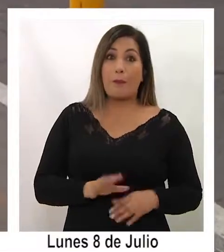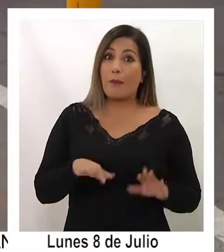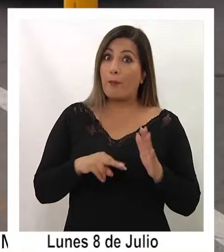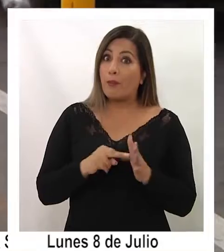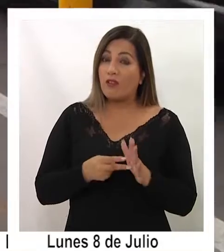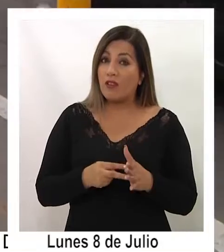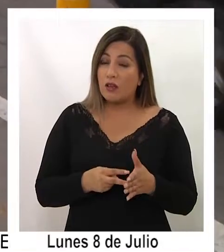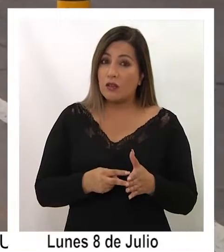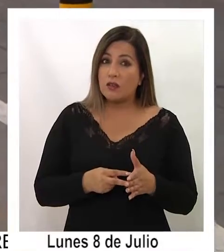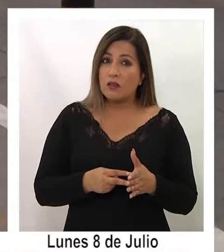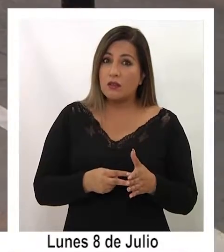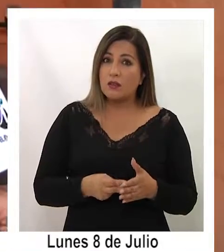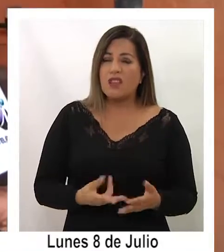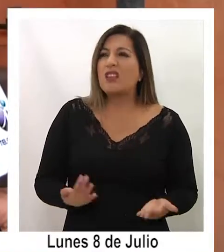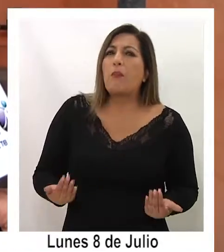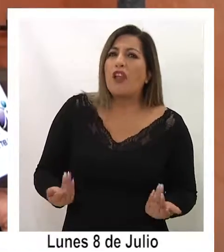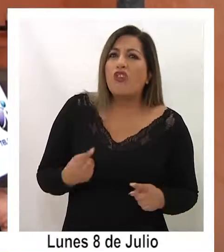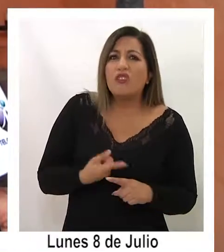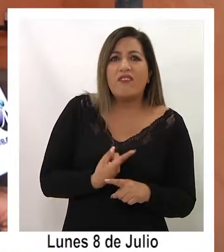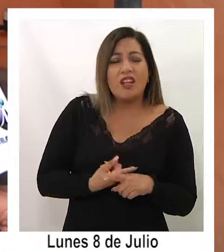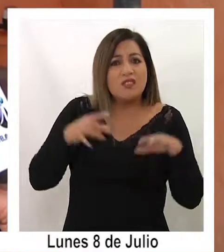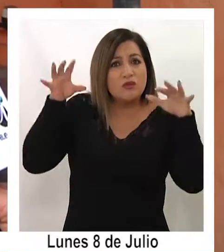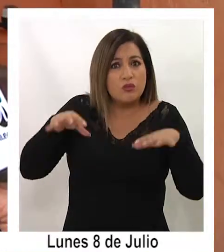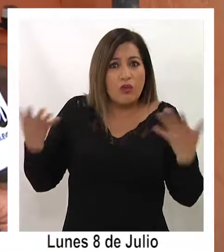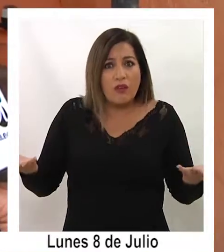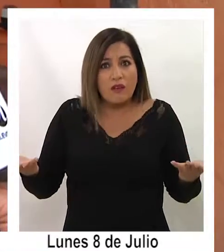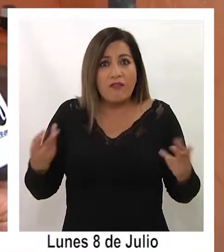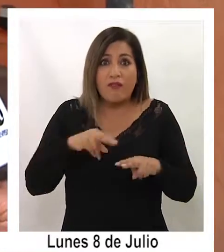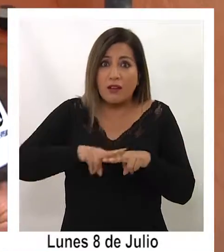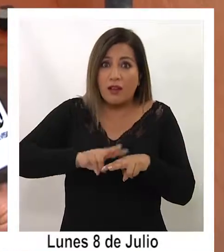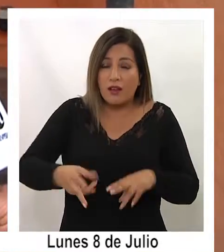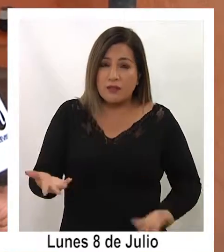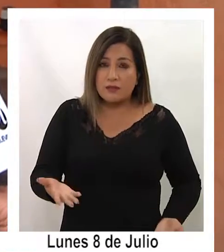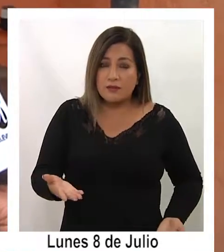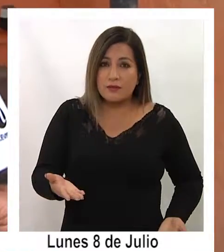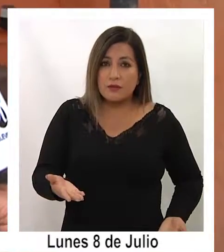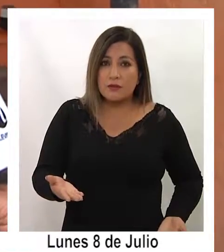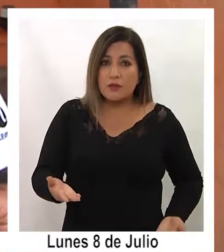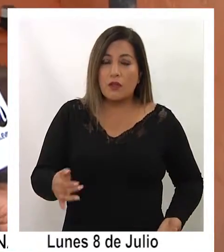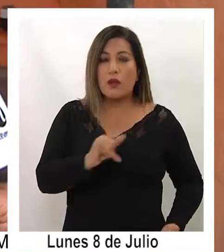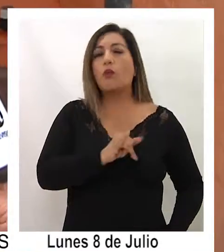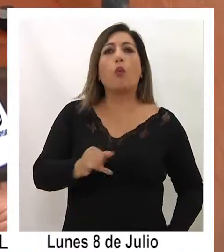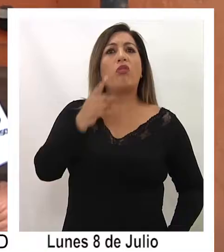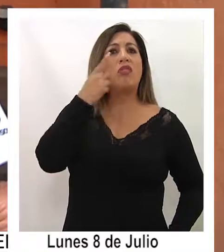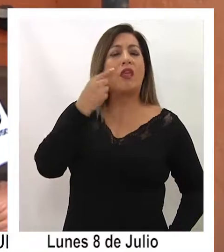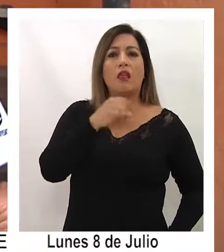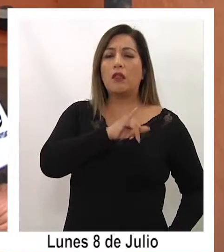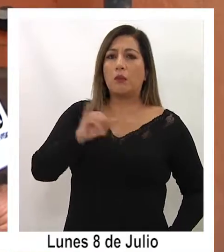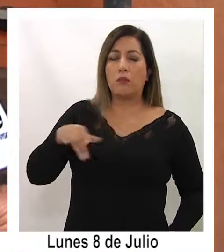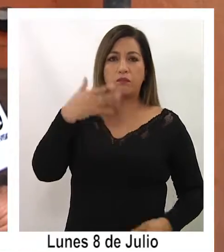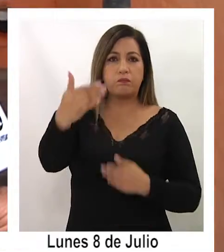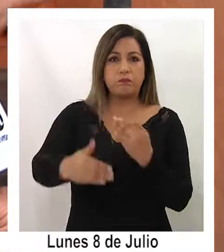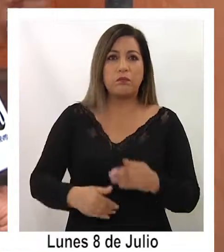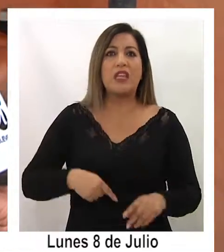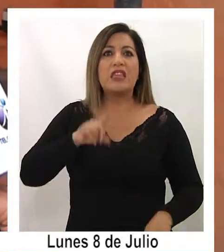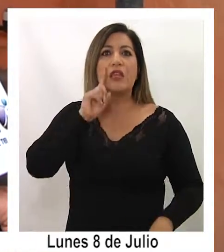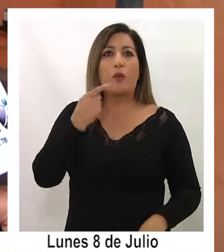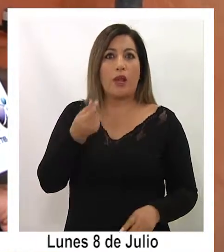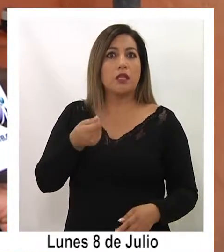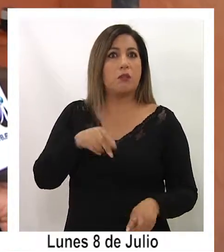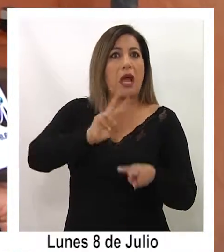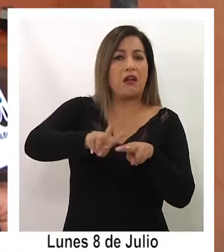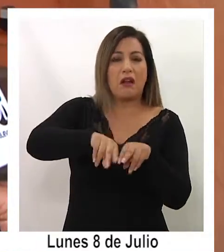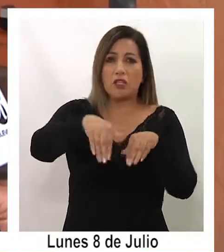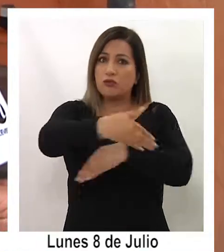mayor problema, no sé si estarán esperando otra lluvia más, porque a los días después dijeron que tenían la plata para